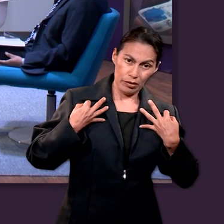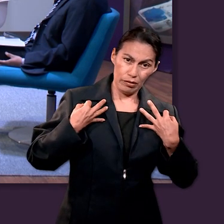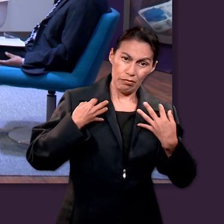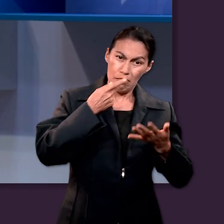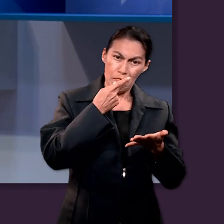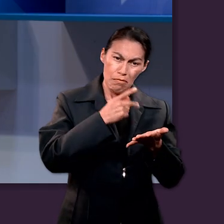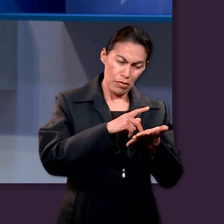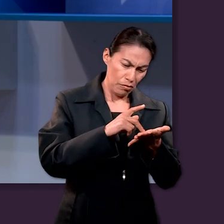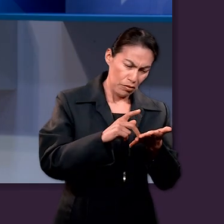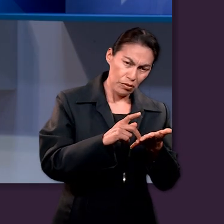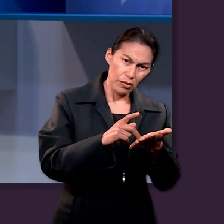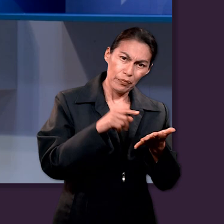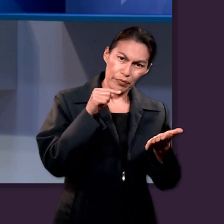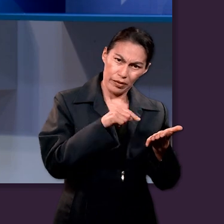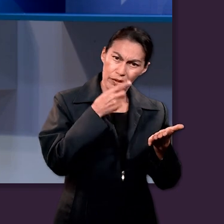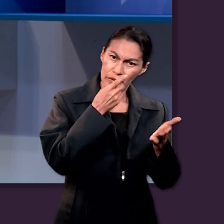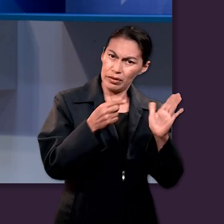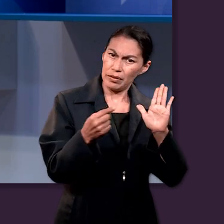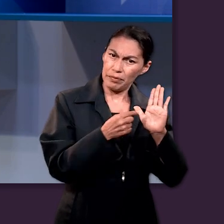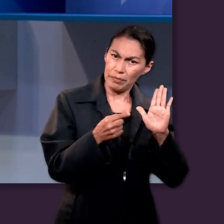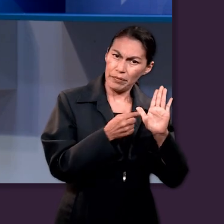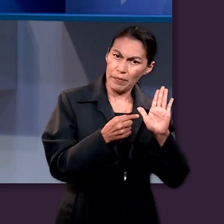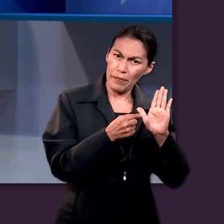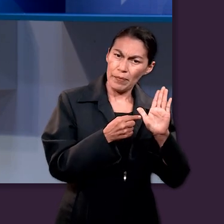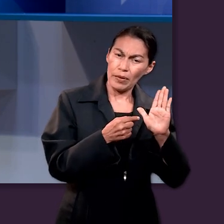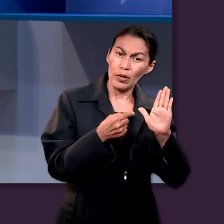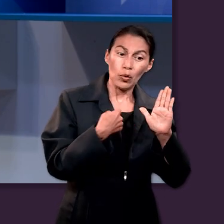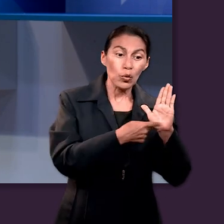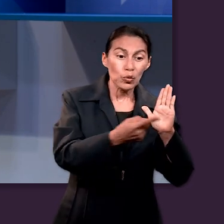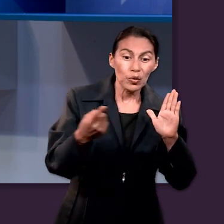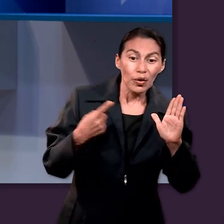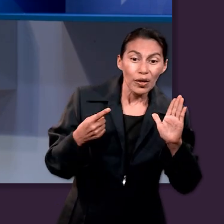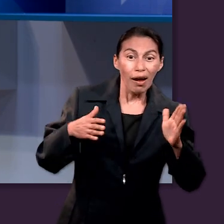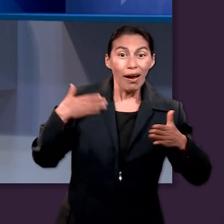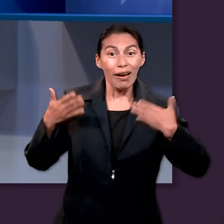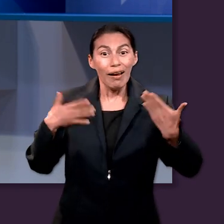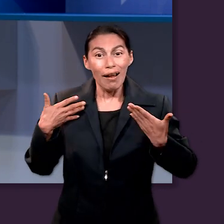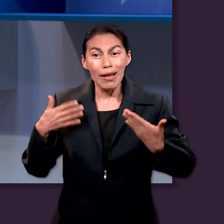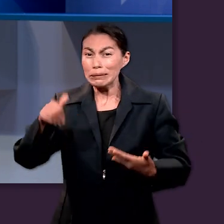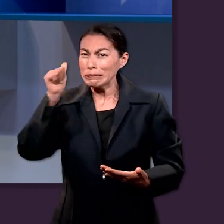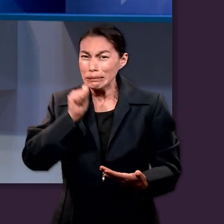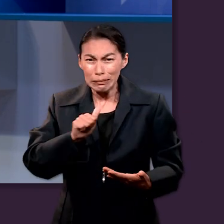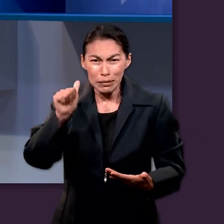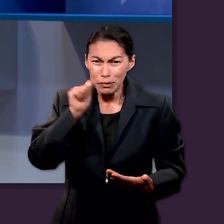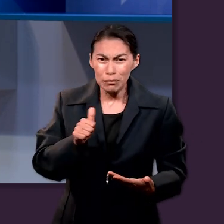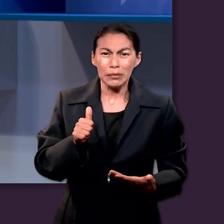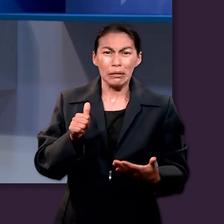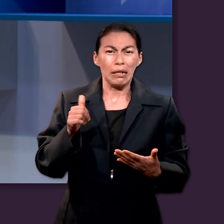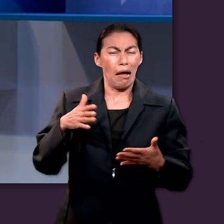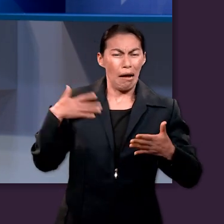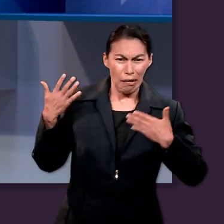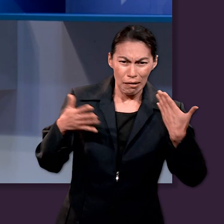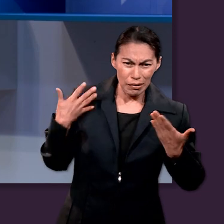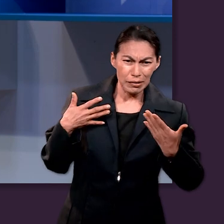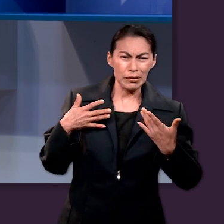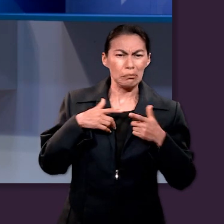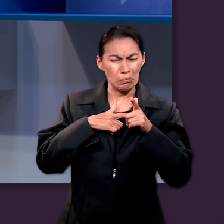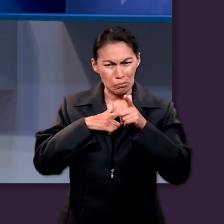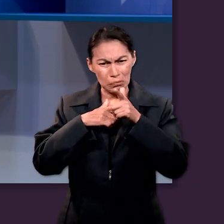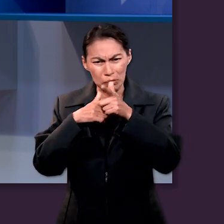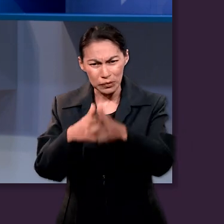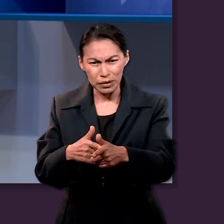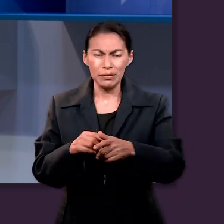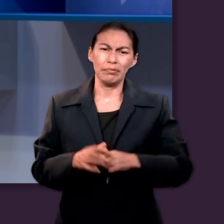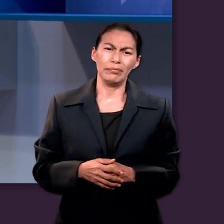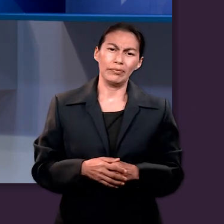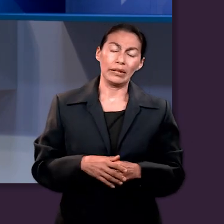se dice que nos tenemos que alegrar siempre. Entonces la alabanza es un tema de continuidad, ¿no? Regocijados